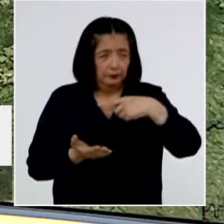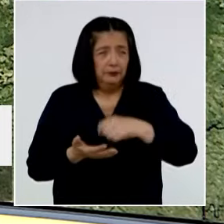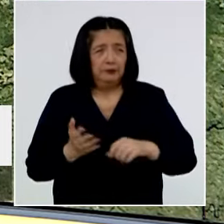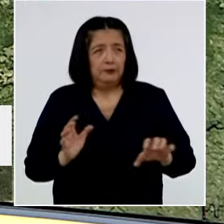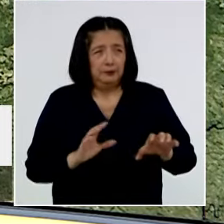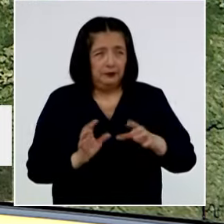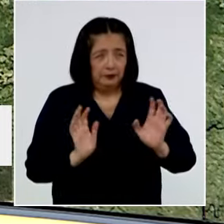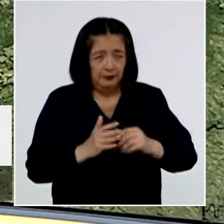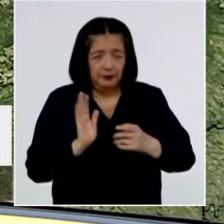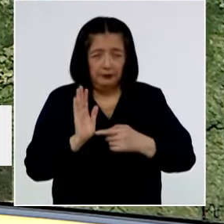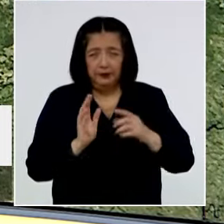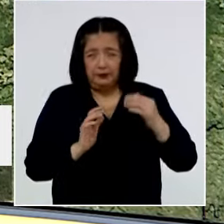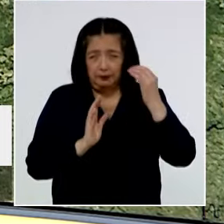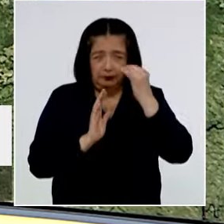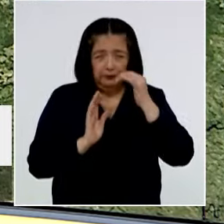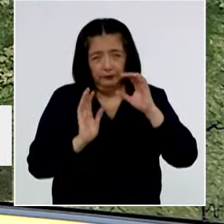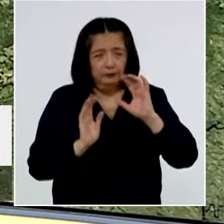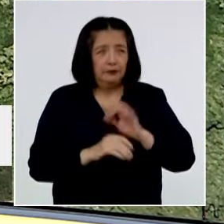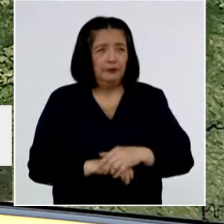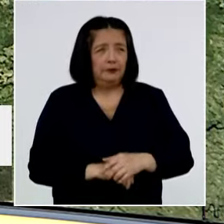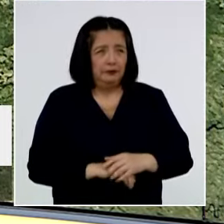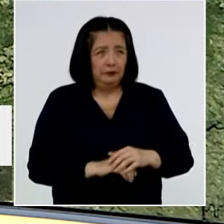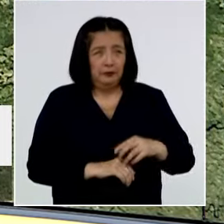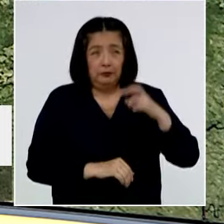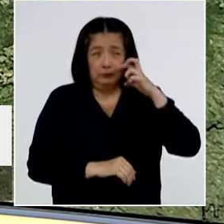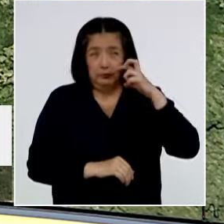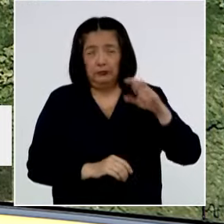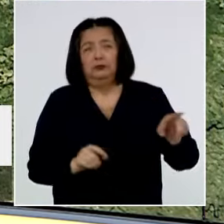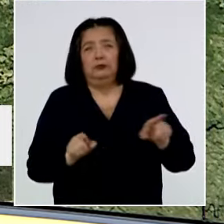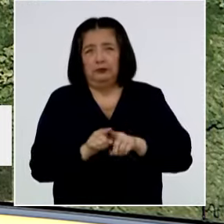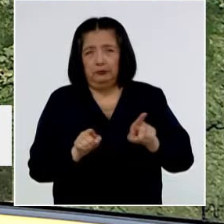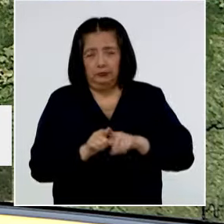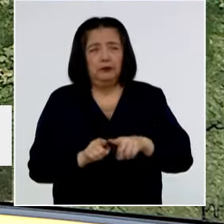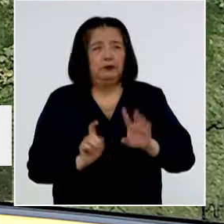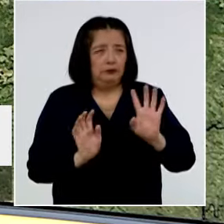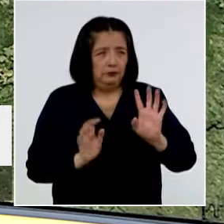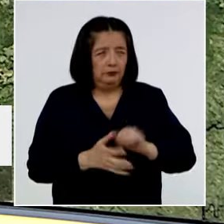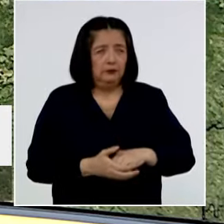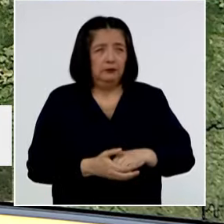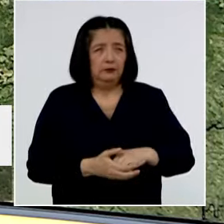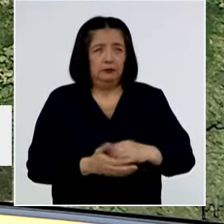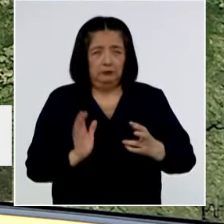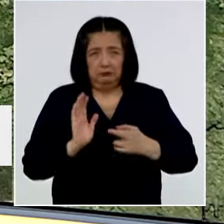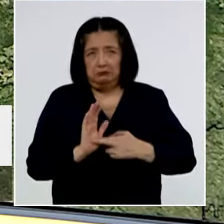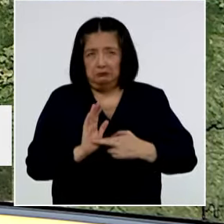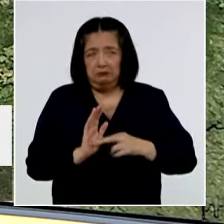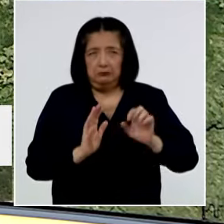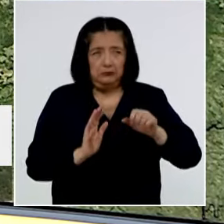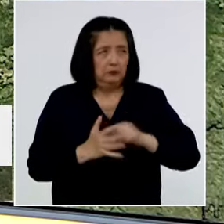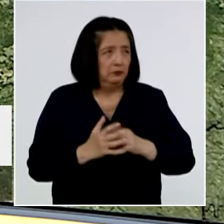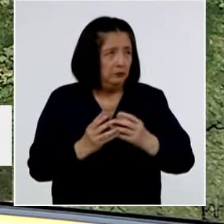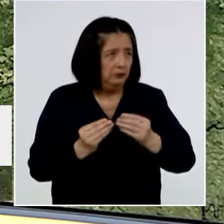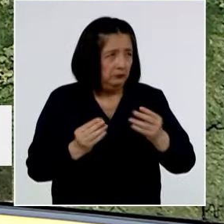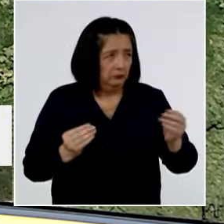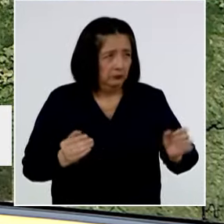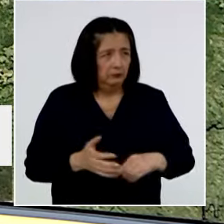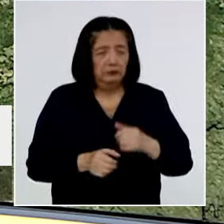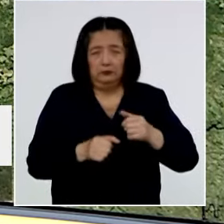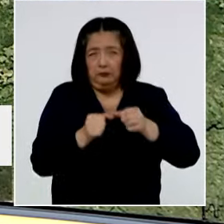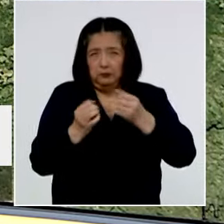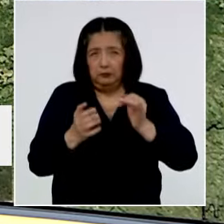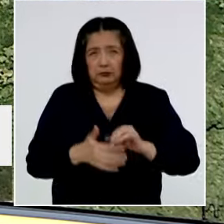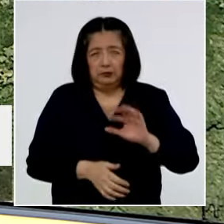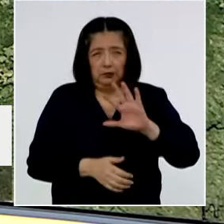producciones, imágenes extraordinarias. Puno es otra que también, digamos, representa una gran cifra en la producción papera,